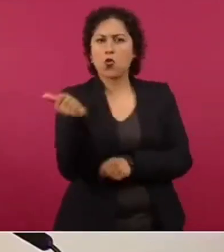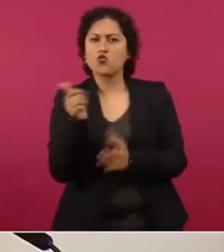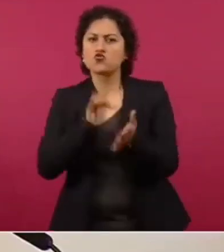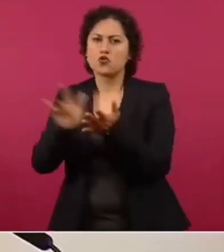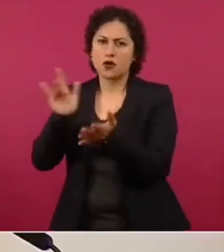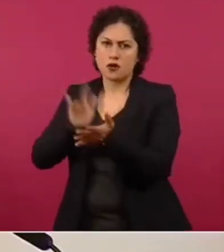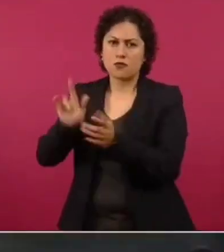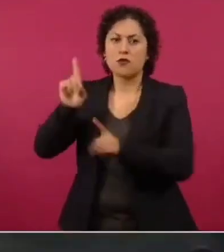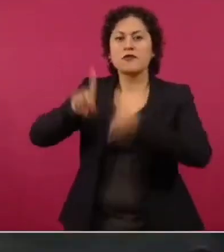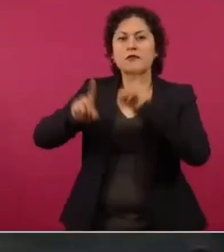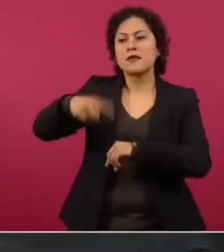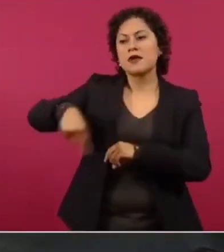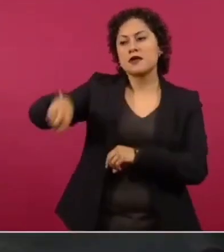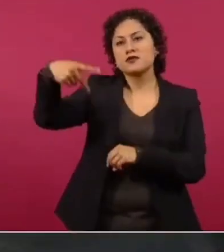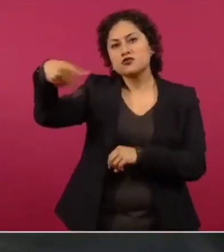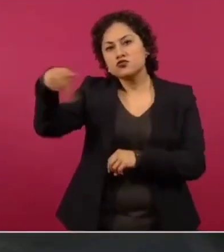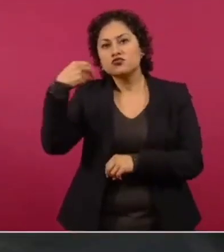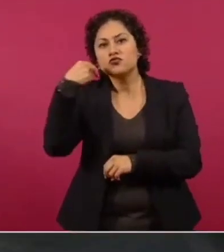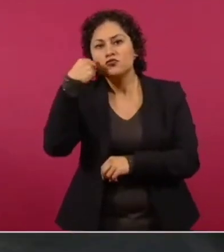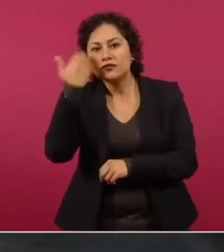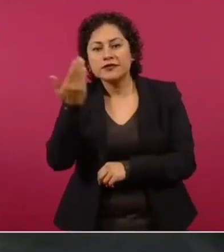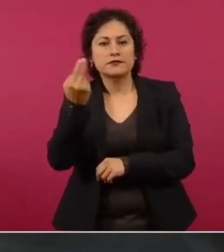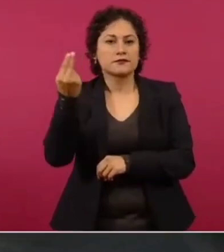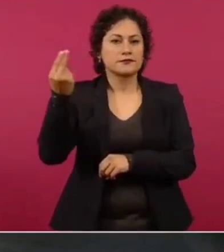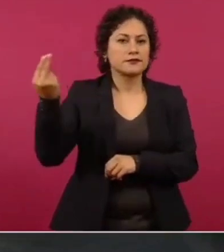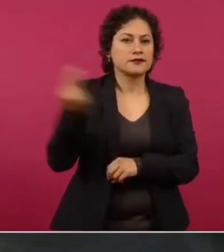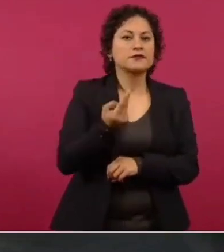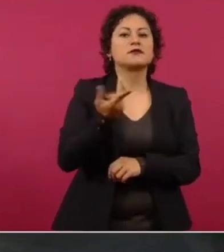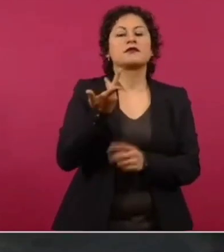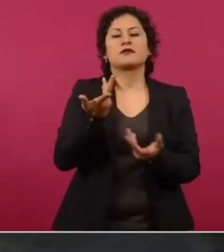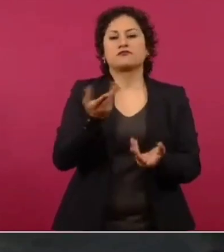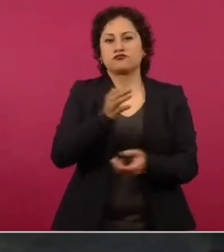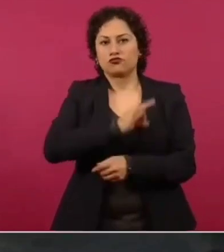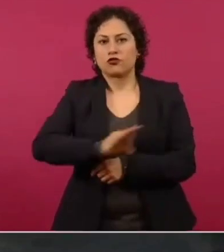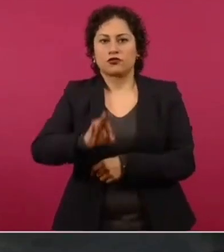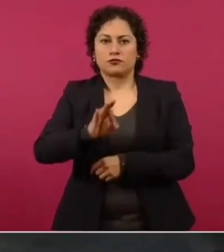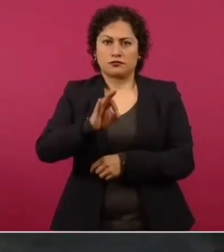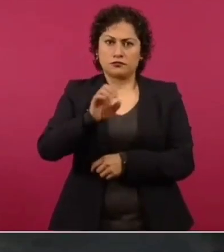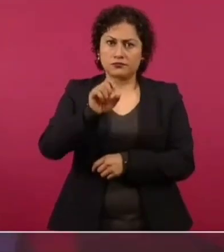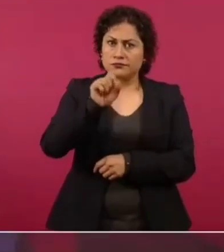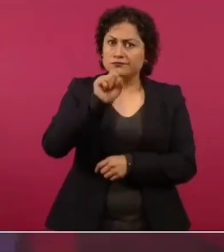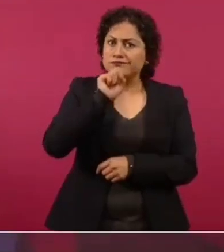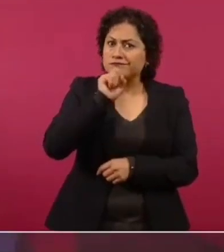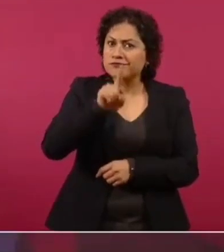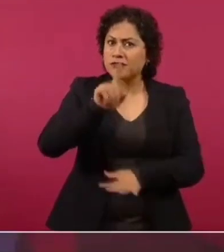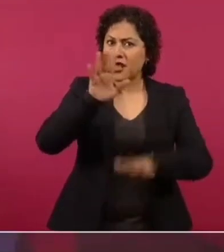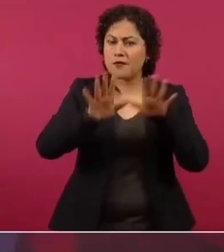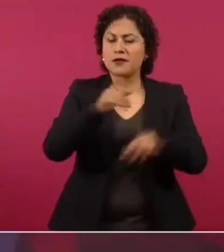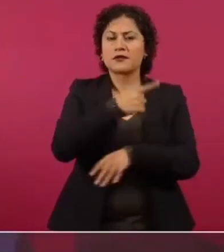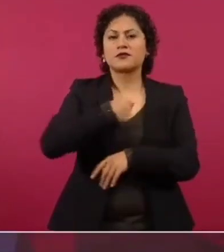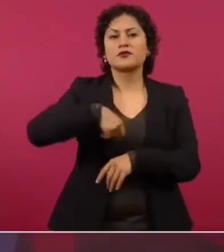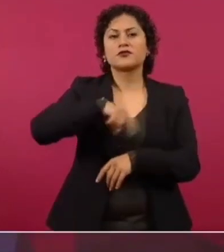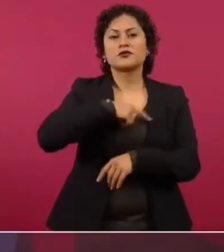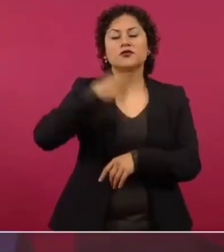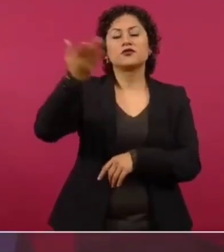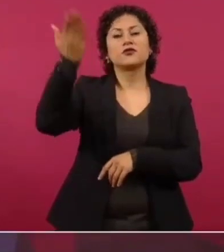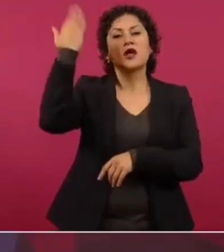de acuerdo a las facilidades, inclusive hasta hemos sido el canal para que a través de